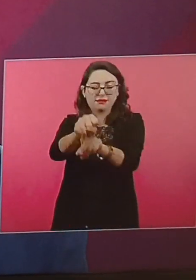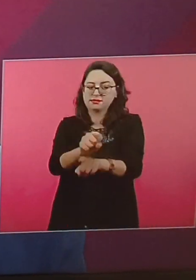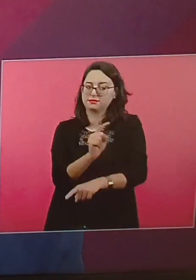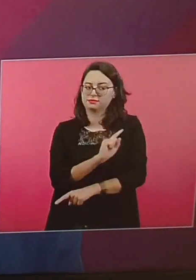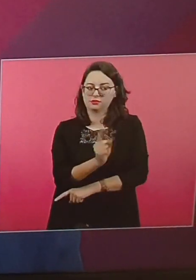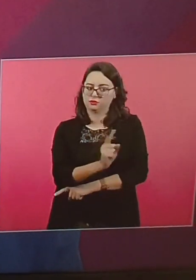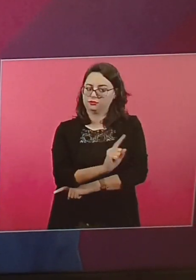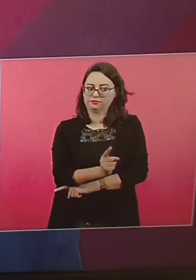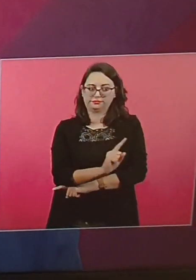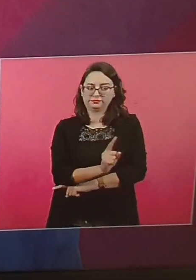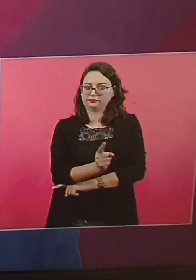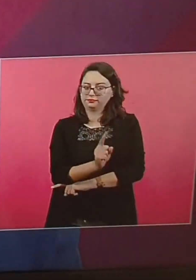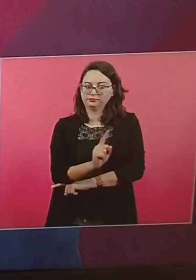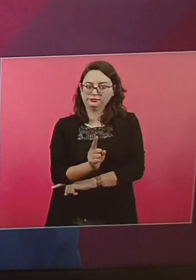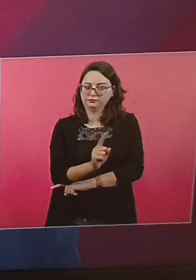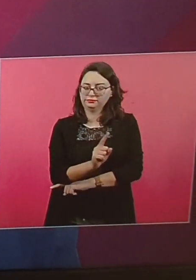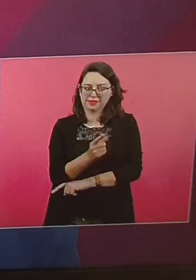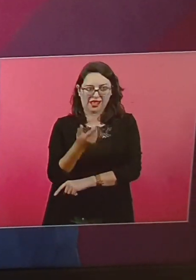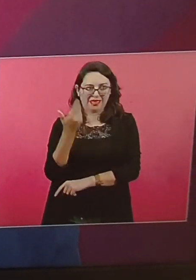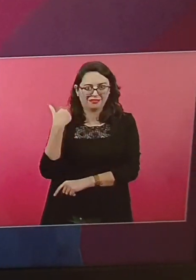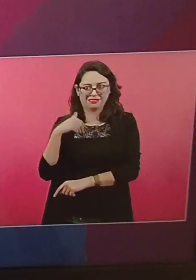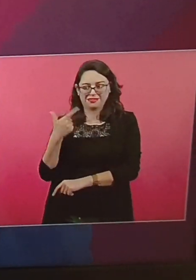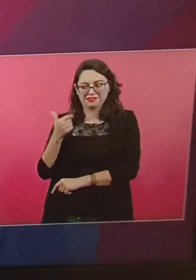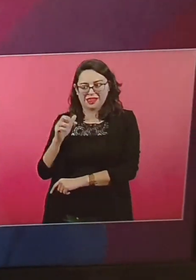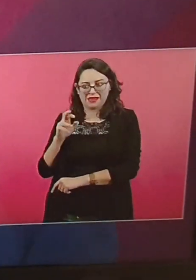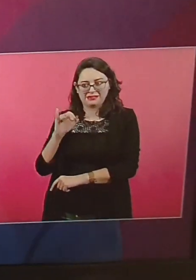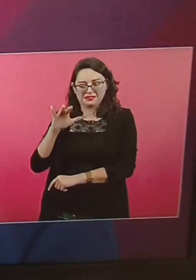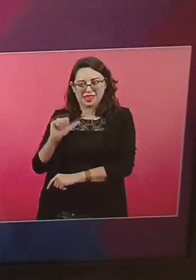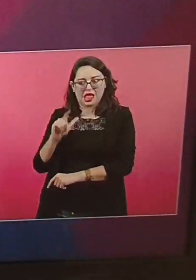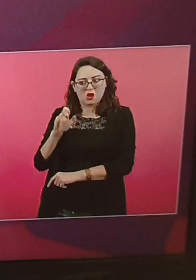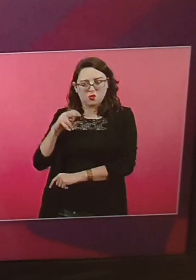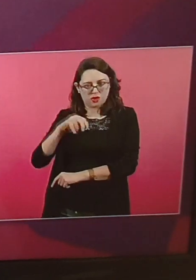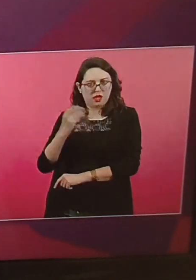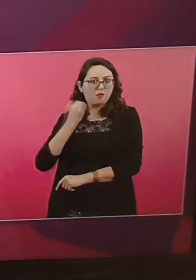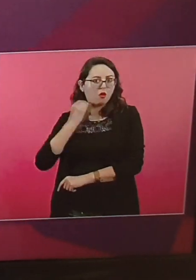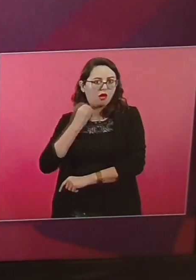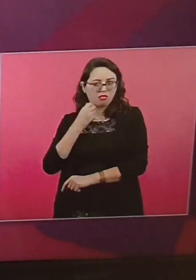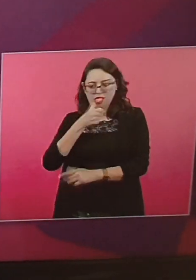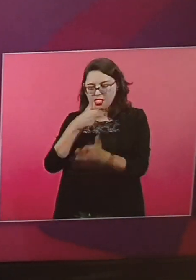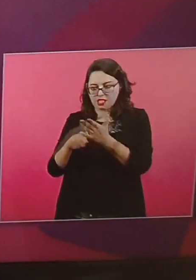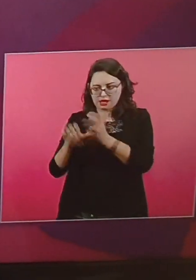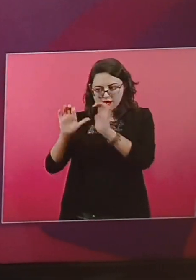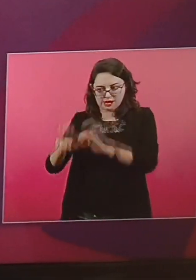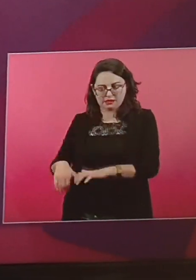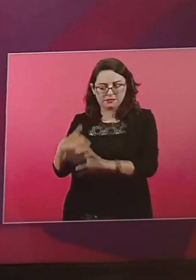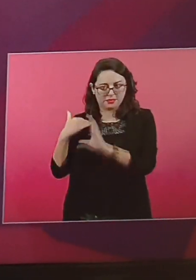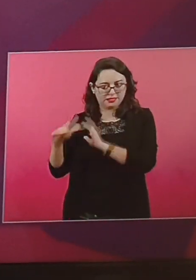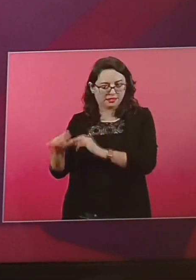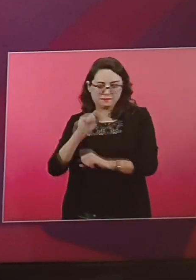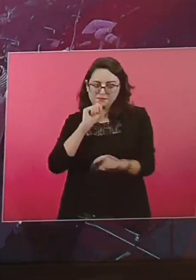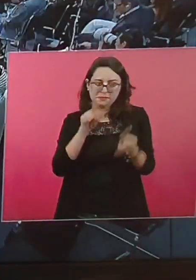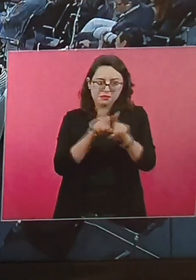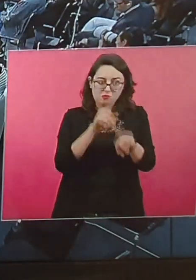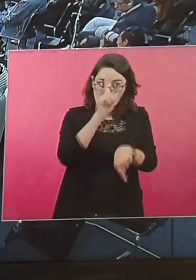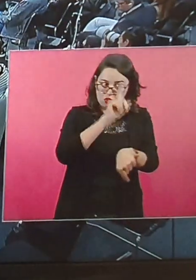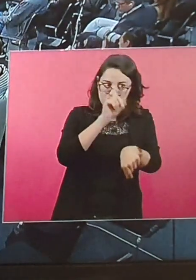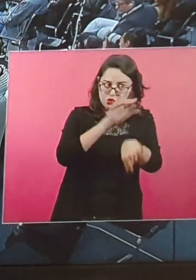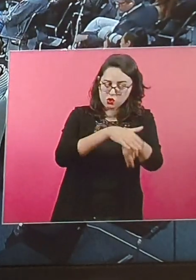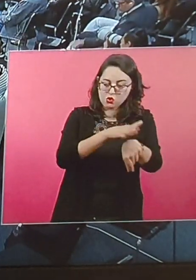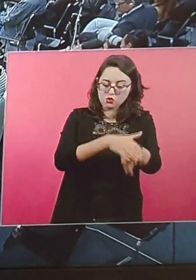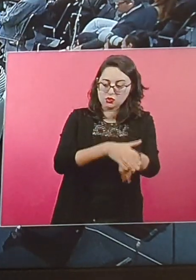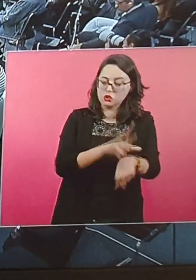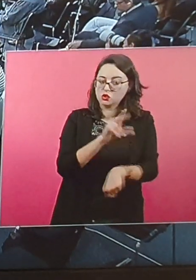Que no es... Este... Lícito. ¿Usted estaría de acuerdo que en lugar de que